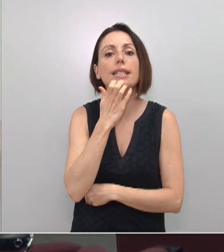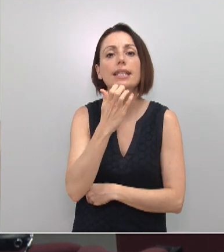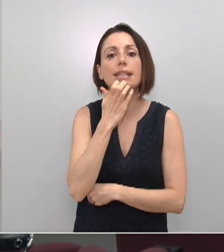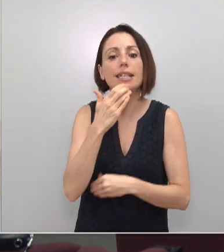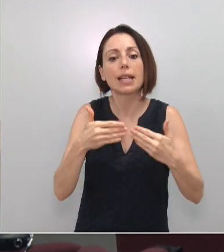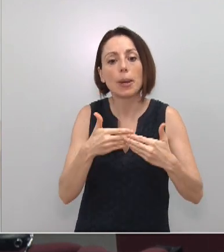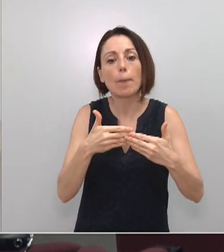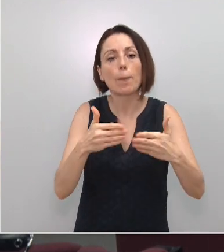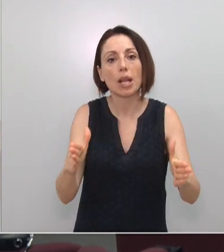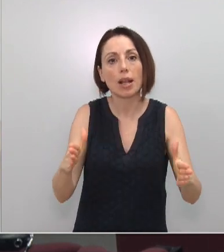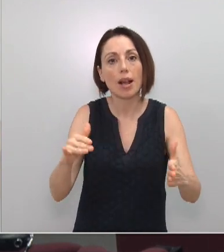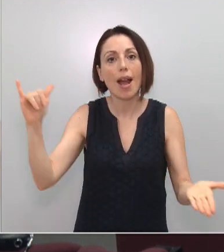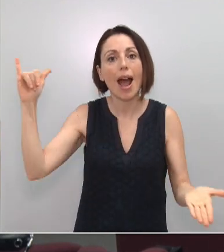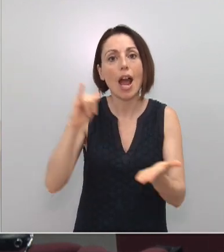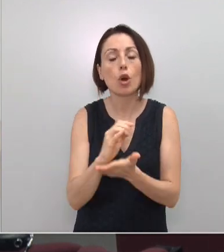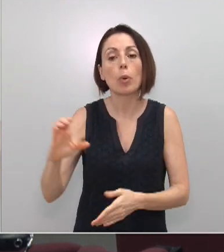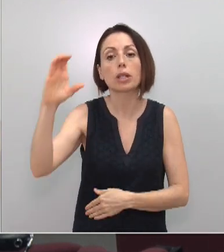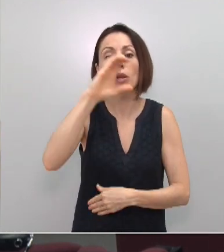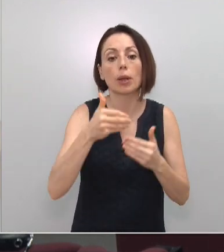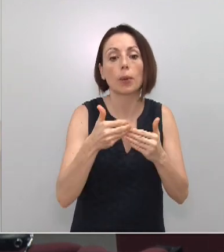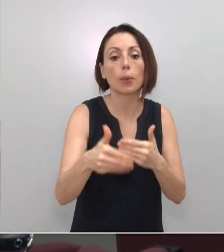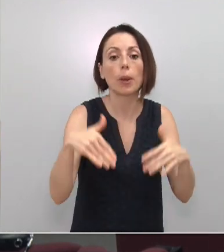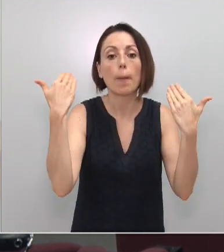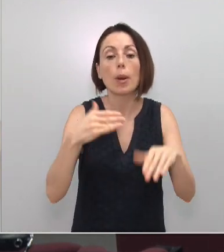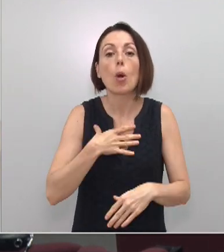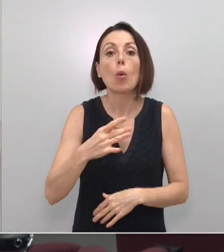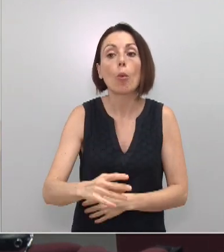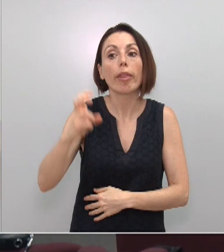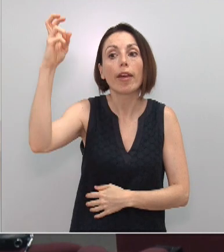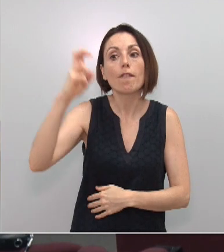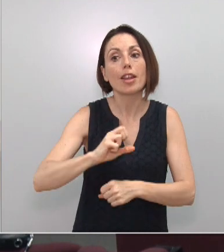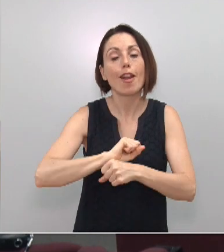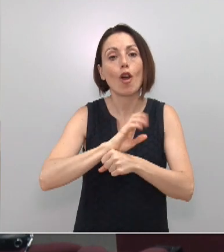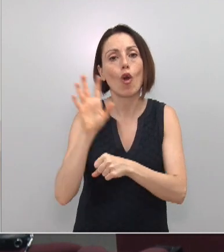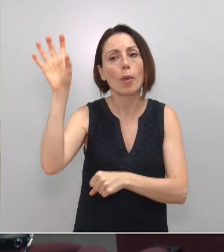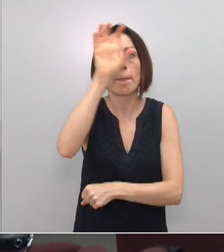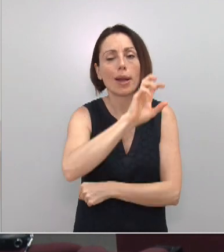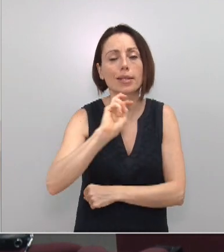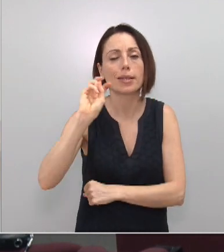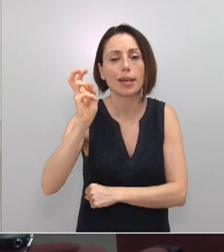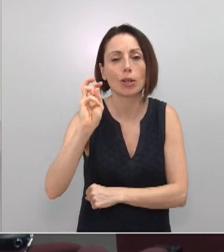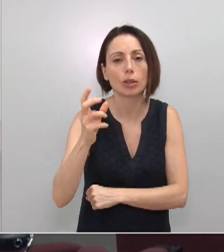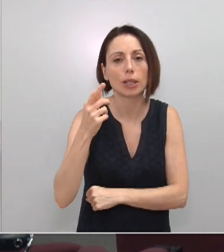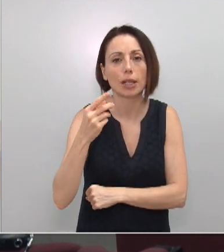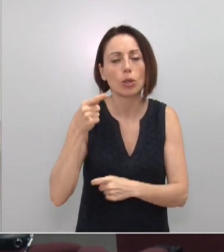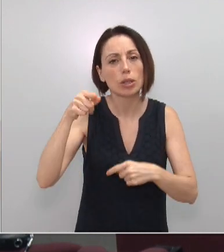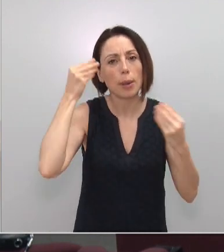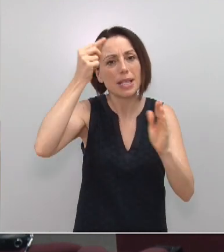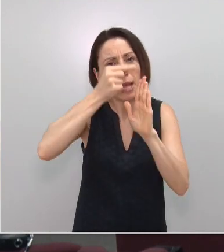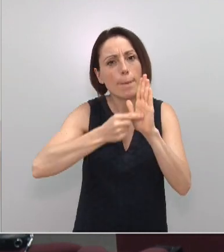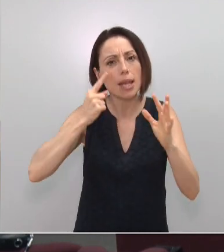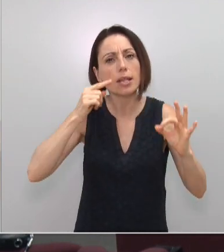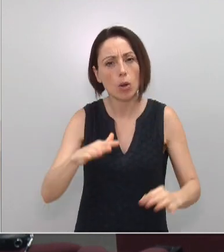la apertura del aeropuerto de Corbera el próximo miércoles pueda traer casos de COVID de otros países. ¿Cree que se han puesto las suficientes medidas de seguridad?